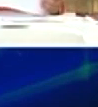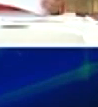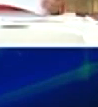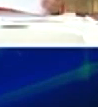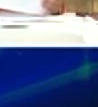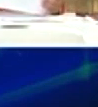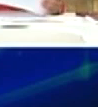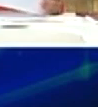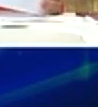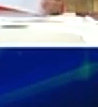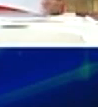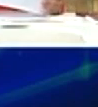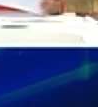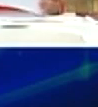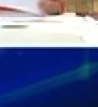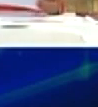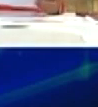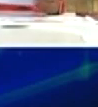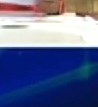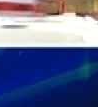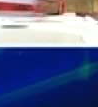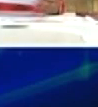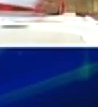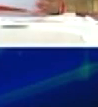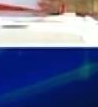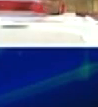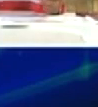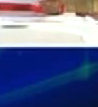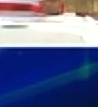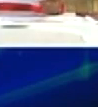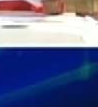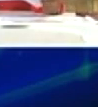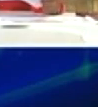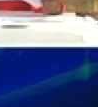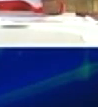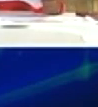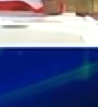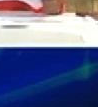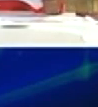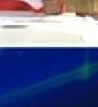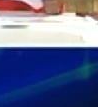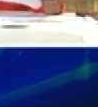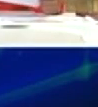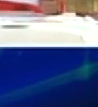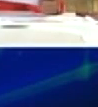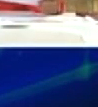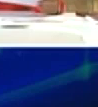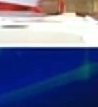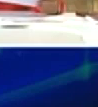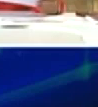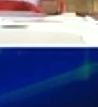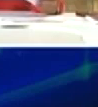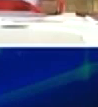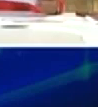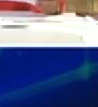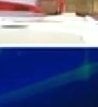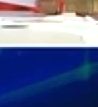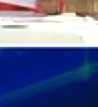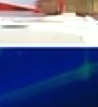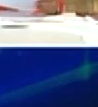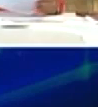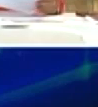Organización Mundial de la Salud y otros ministros representantes de distintas regiones del mundo, informaba